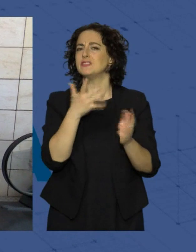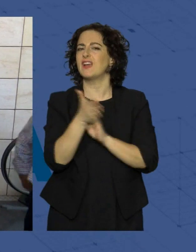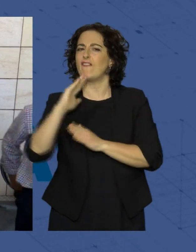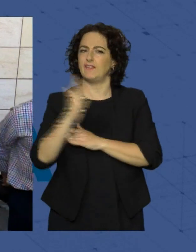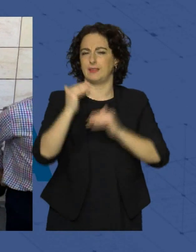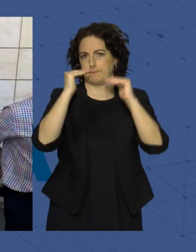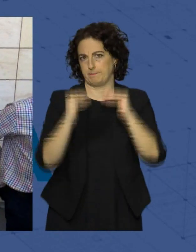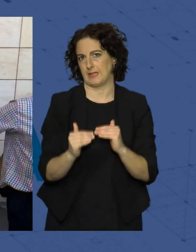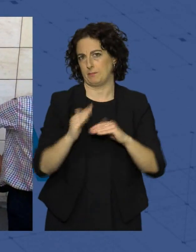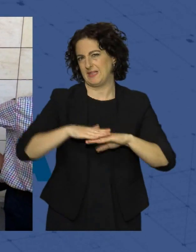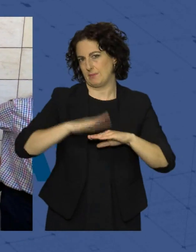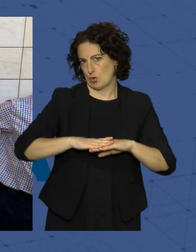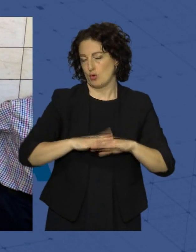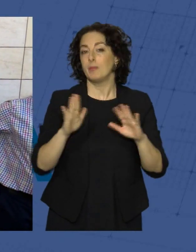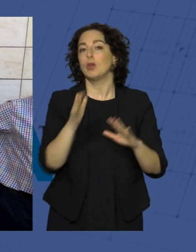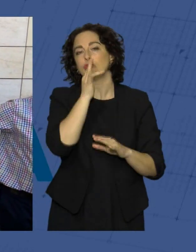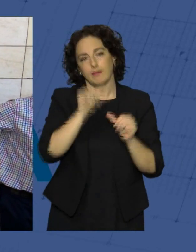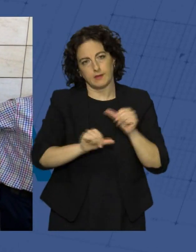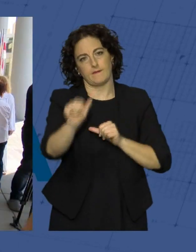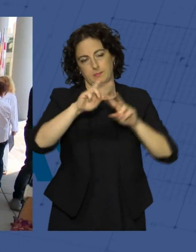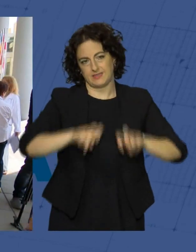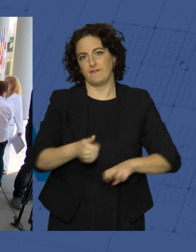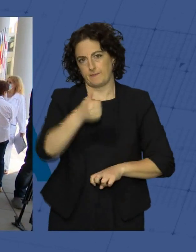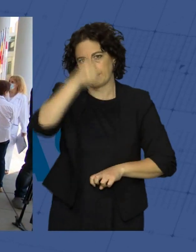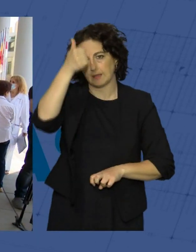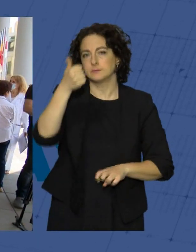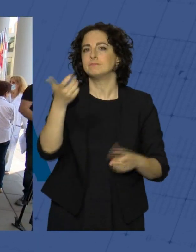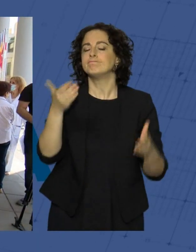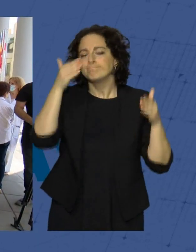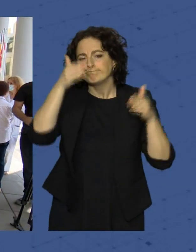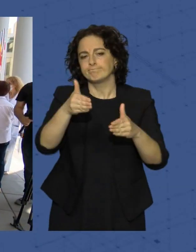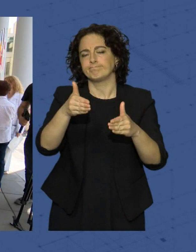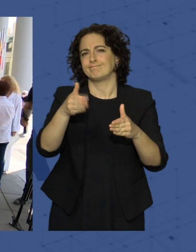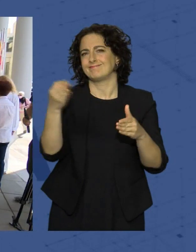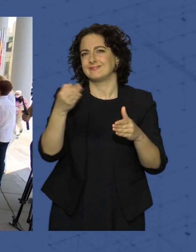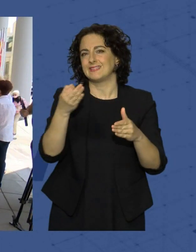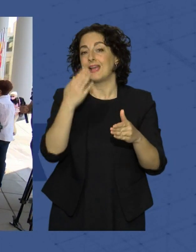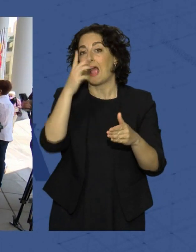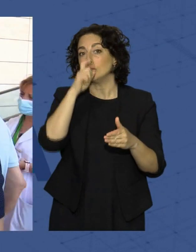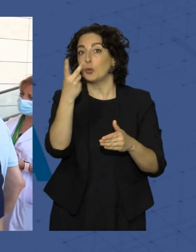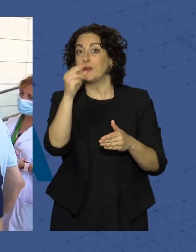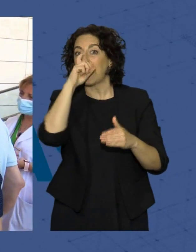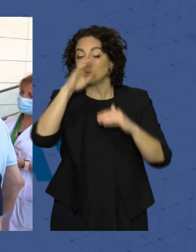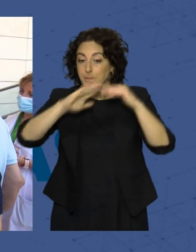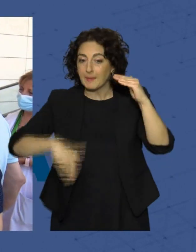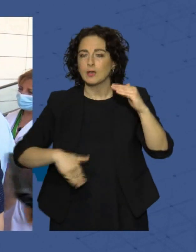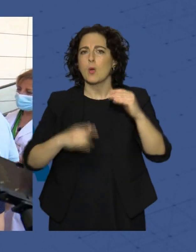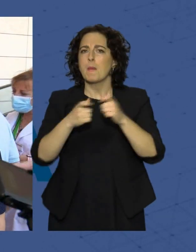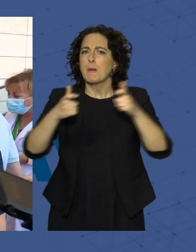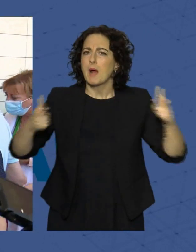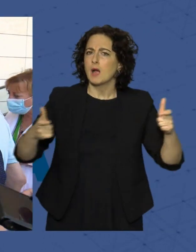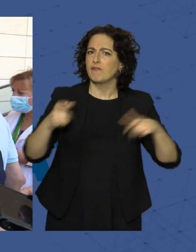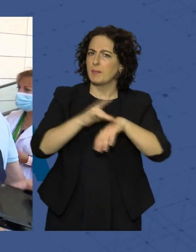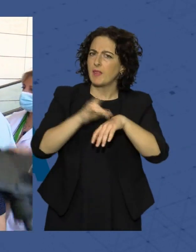efectos de la enfermedad, aún queda mucho por investigar. De hecho, el foco se pone en los menores de 20 años a los que cada vez más se les